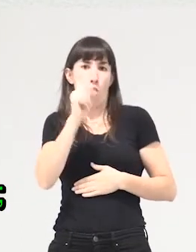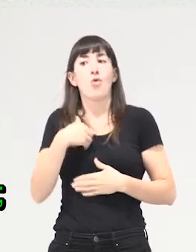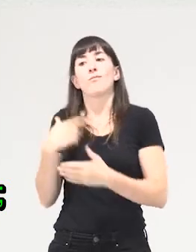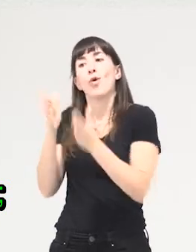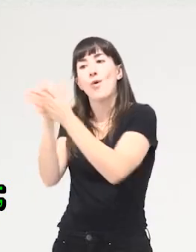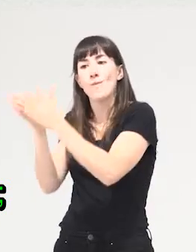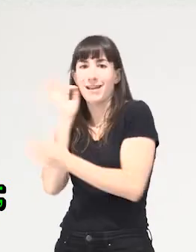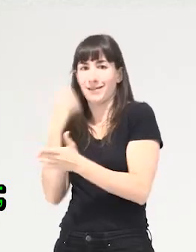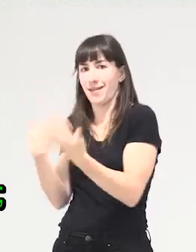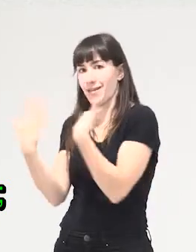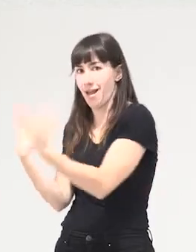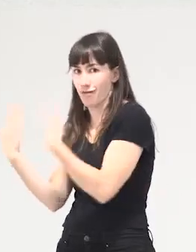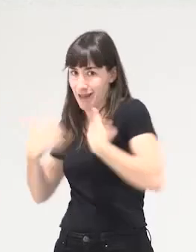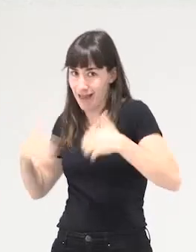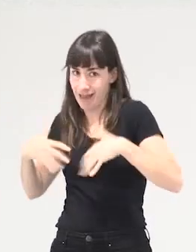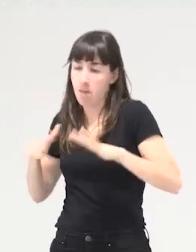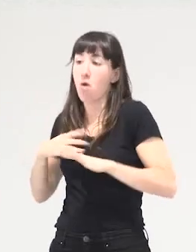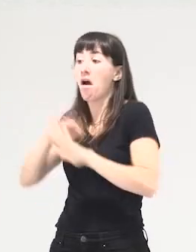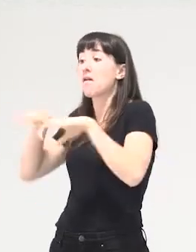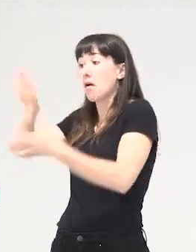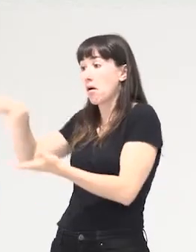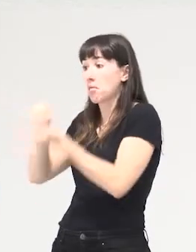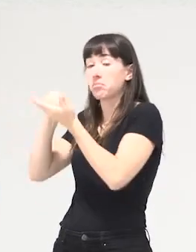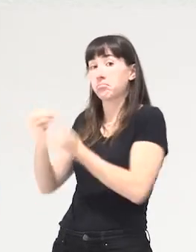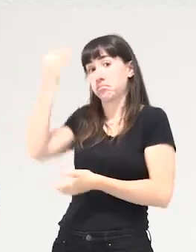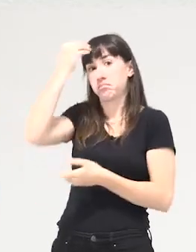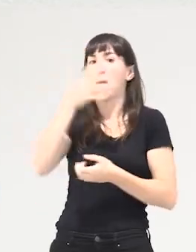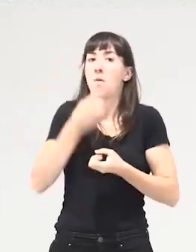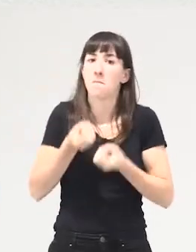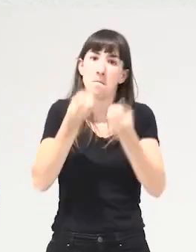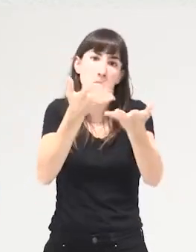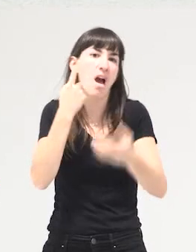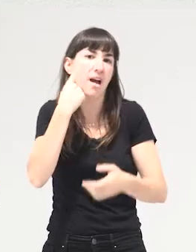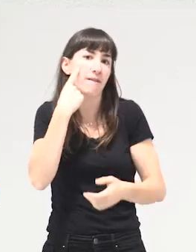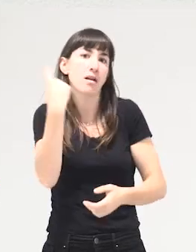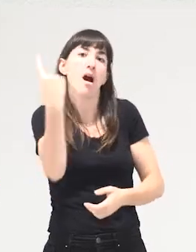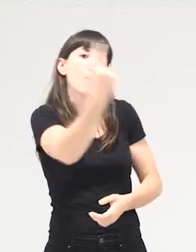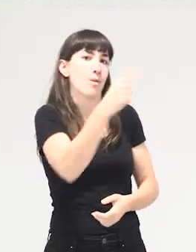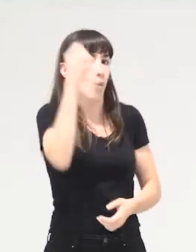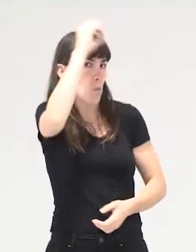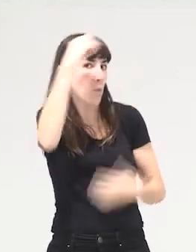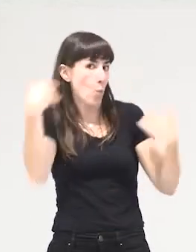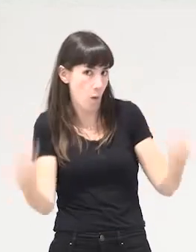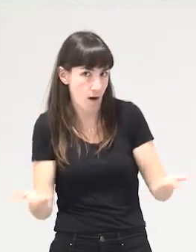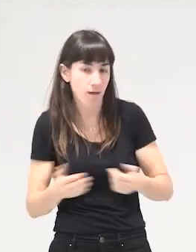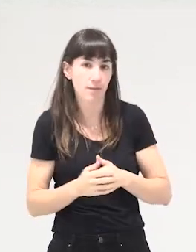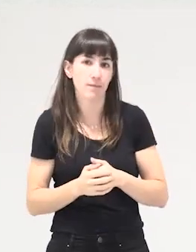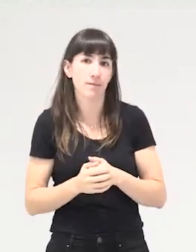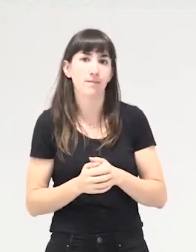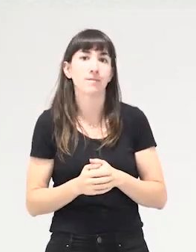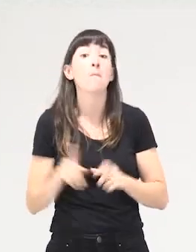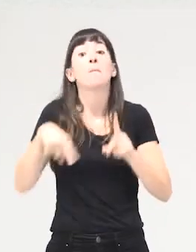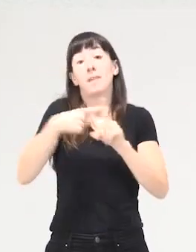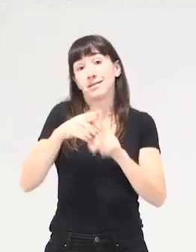saque estrictamente de la manga, pero bueno, es la mía, entonces la idea sería cuál es la que tenemos cada quien, que estamos aquí y situada en el